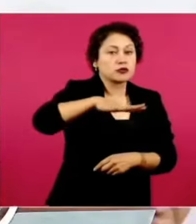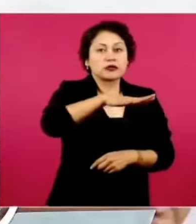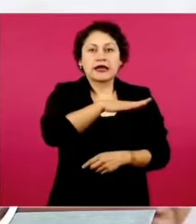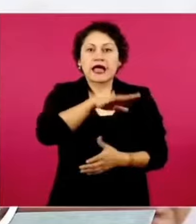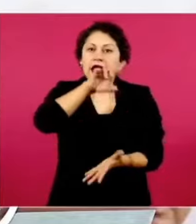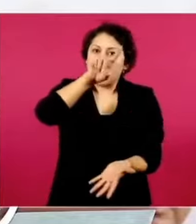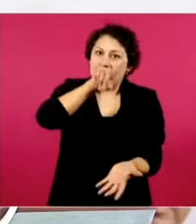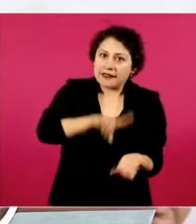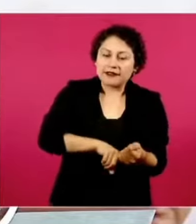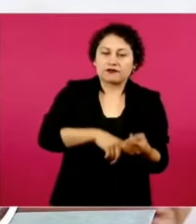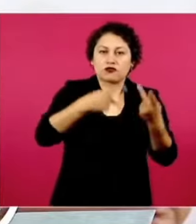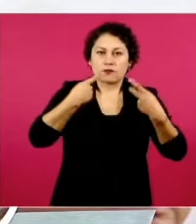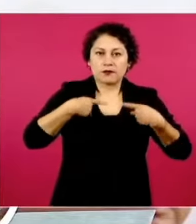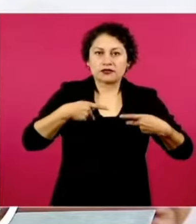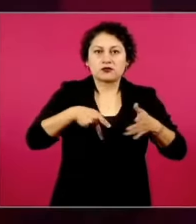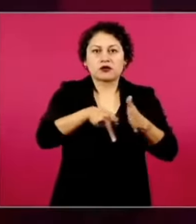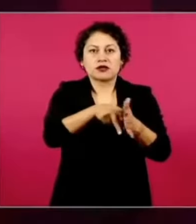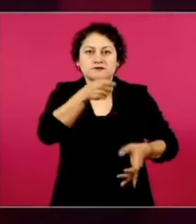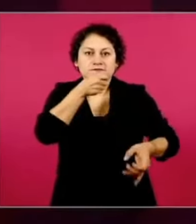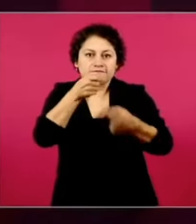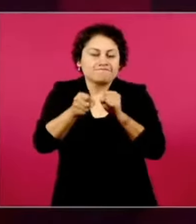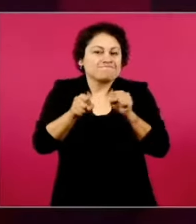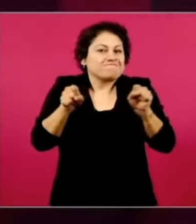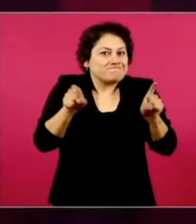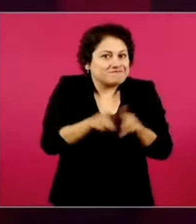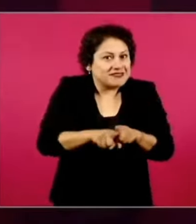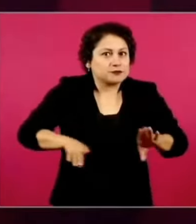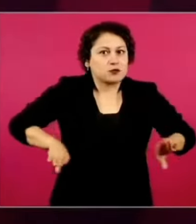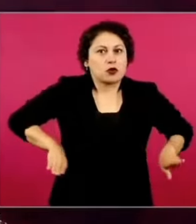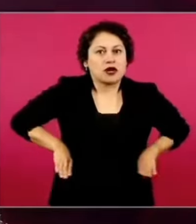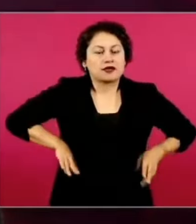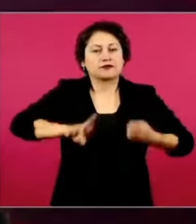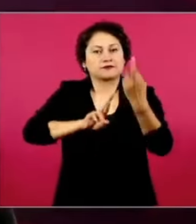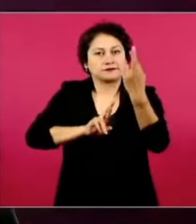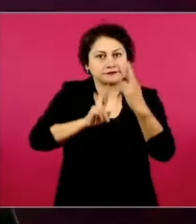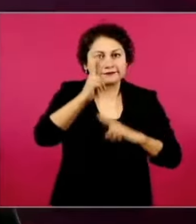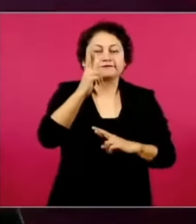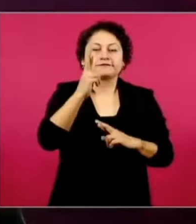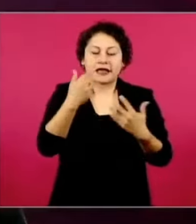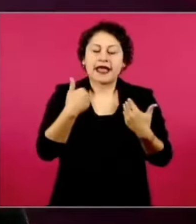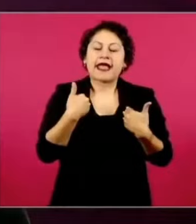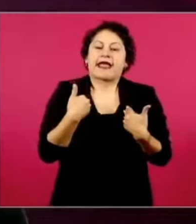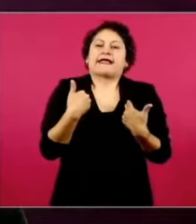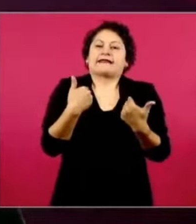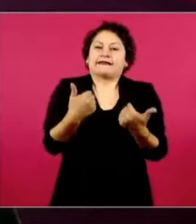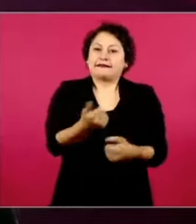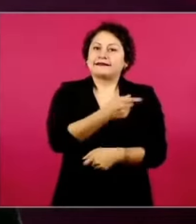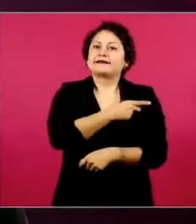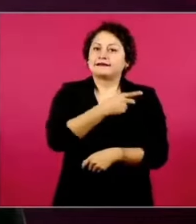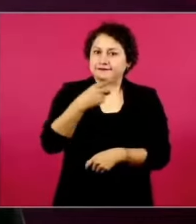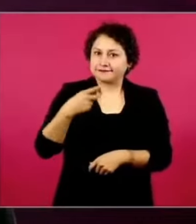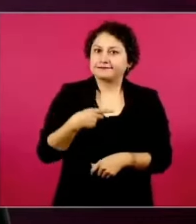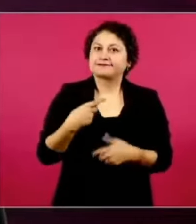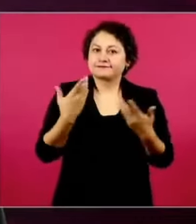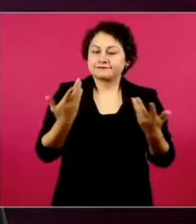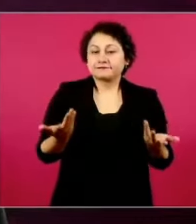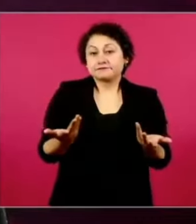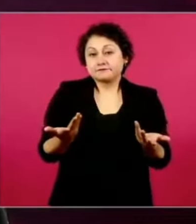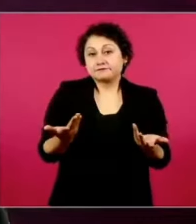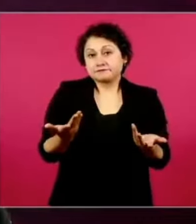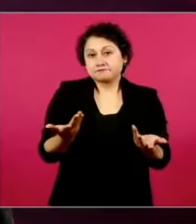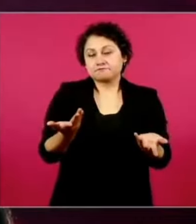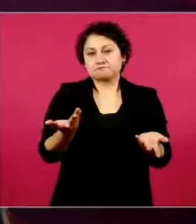Entonces, es un legado histórico continuar lo que ya periodistas, bueno, en mi caso,